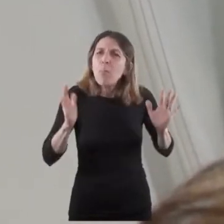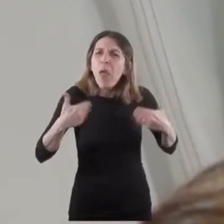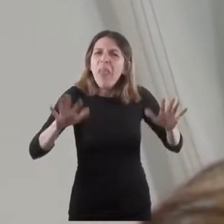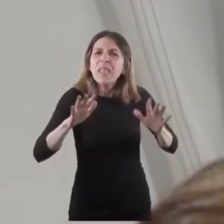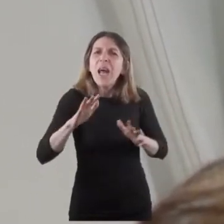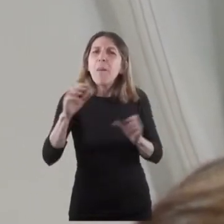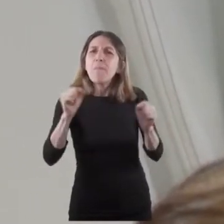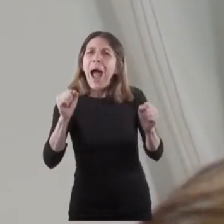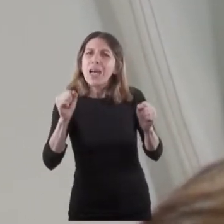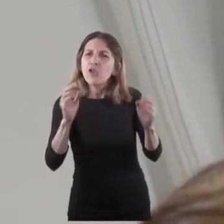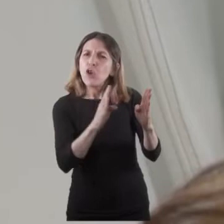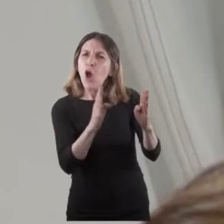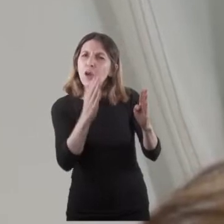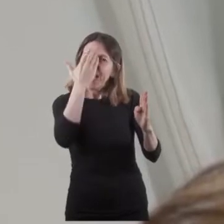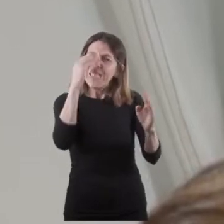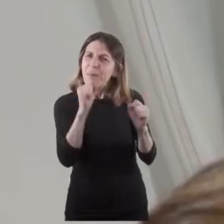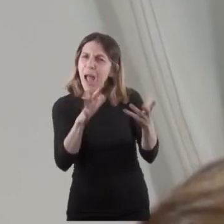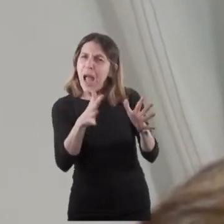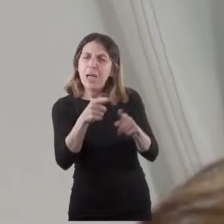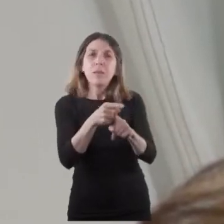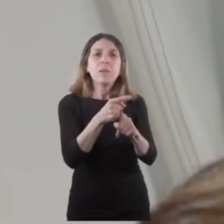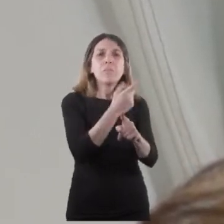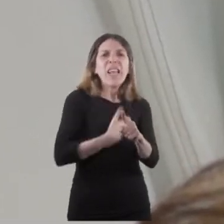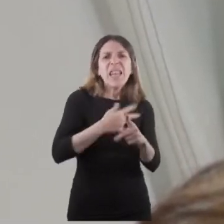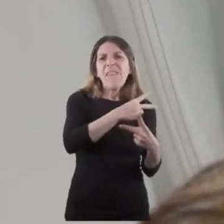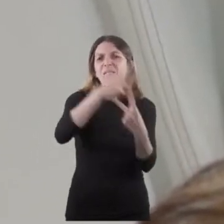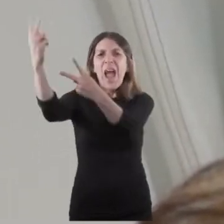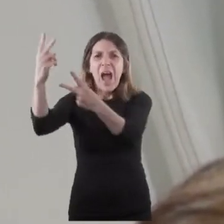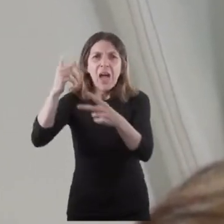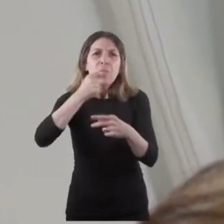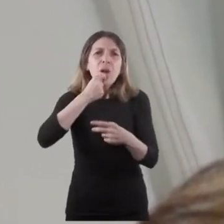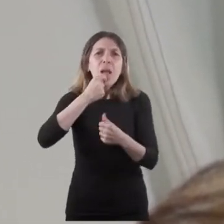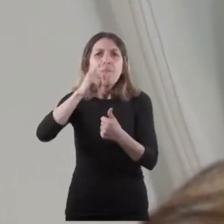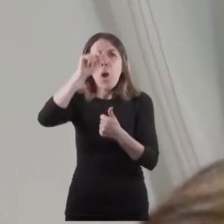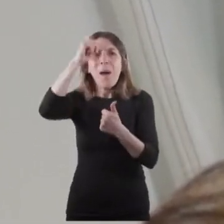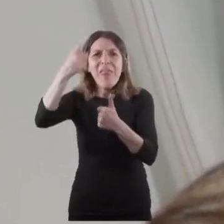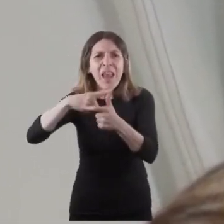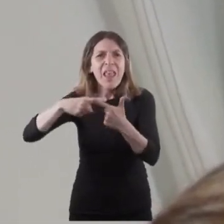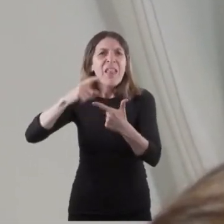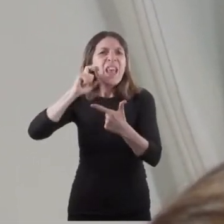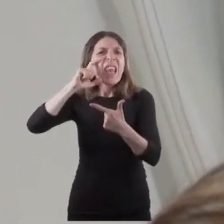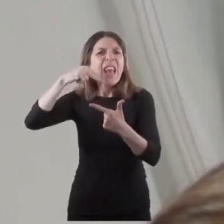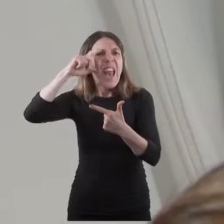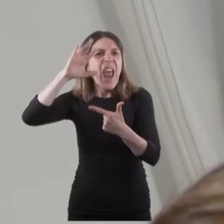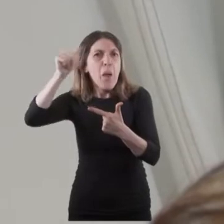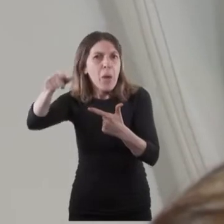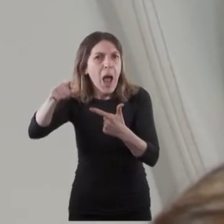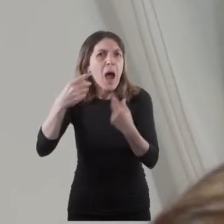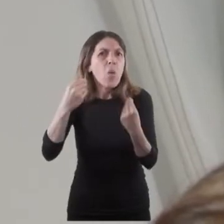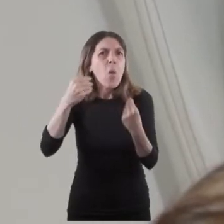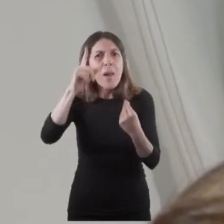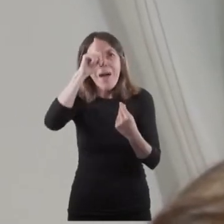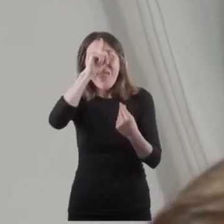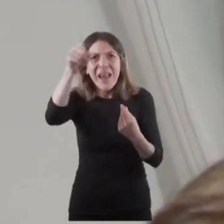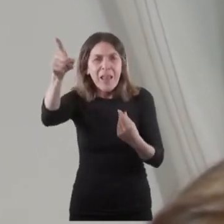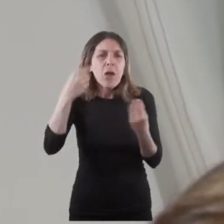mediados de mayo si se podría incluir en la agenda lugares como Madrid y Ginebra y cuál sería el